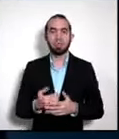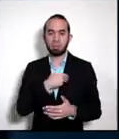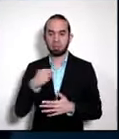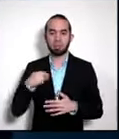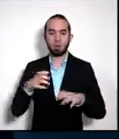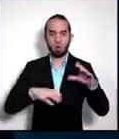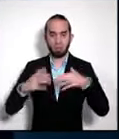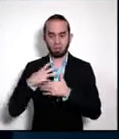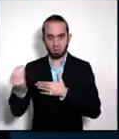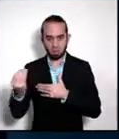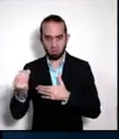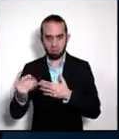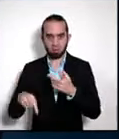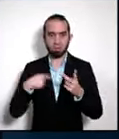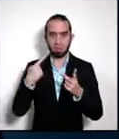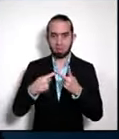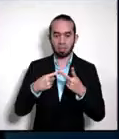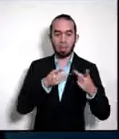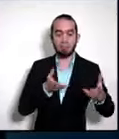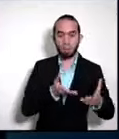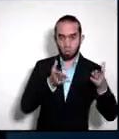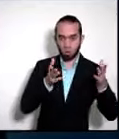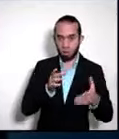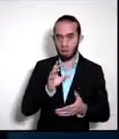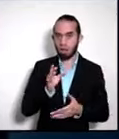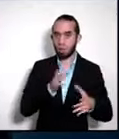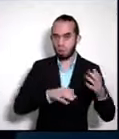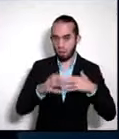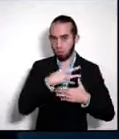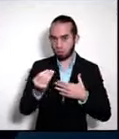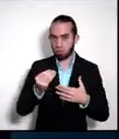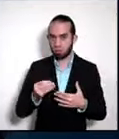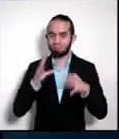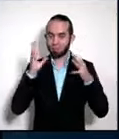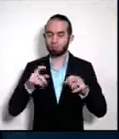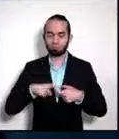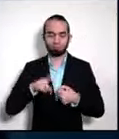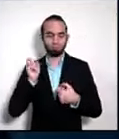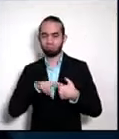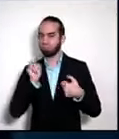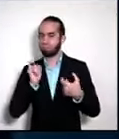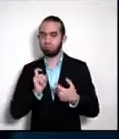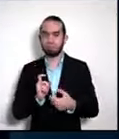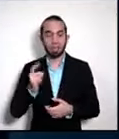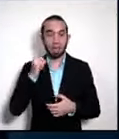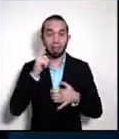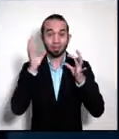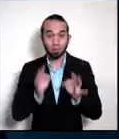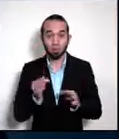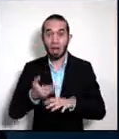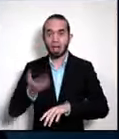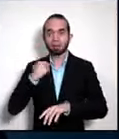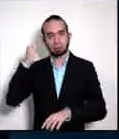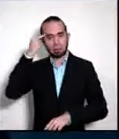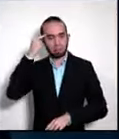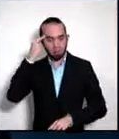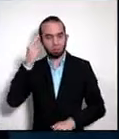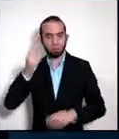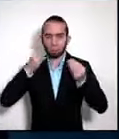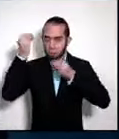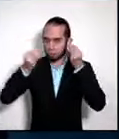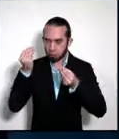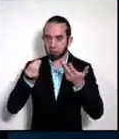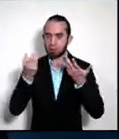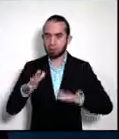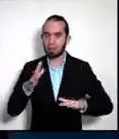y también por la promotora de Comercio Exterior. Es una decisión bien pensada, es una decisión fundamentada